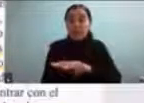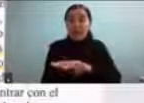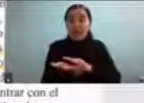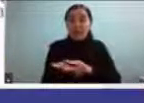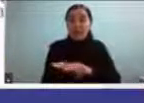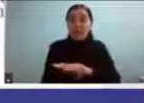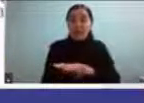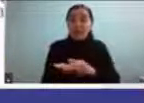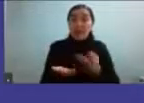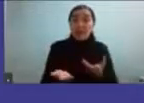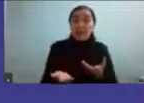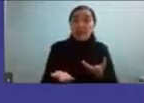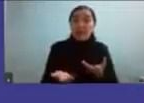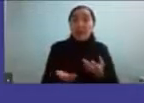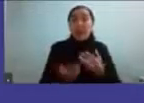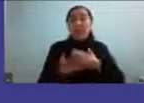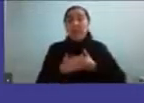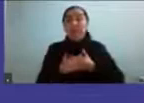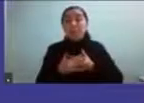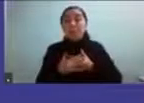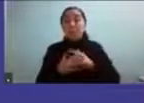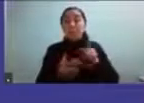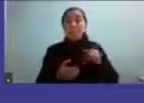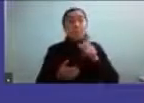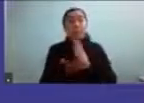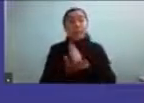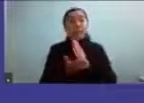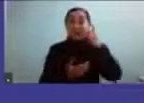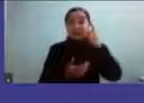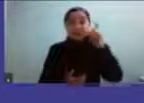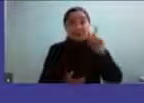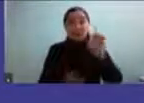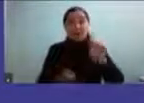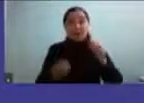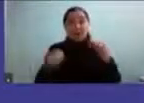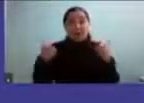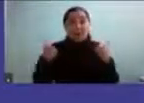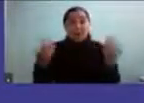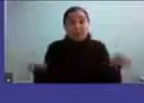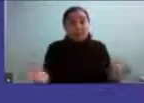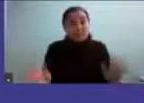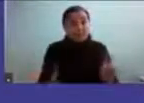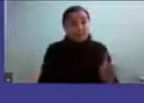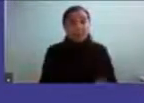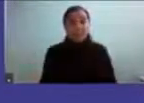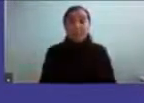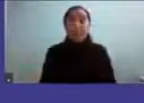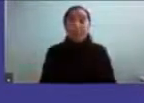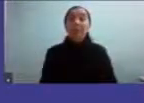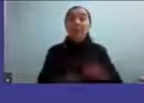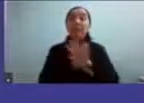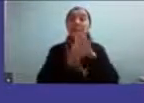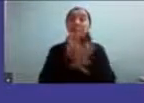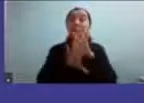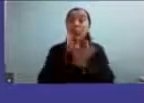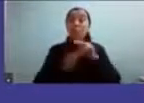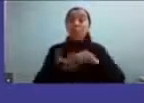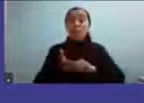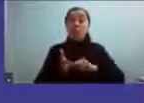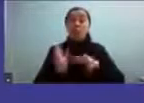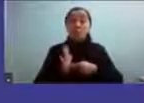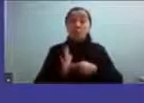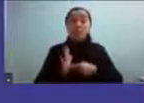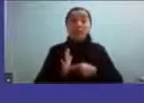era mi clase menos favorita de educación física las clases de teatro también tuve problemas porque yo no era capaz de hacer los